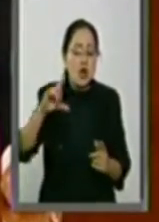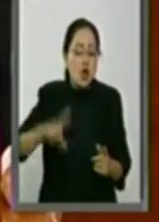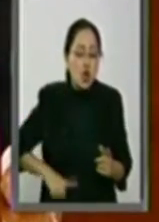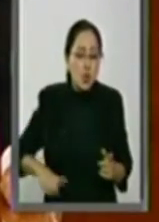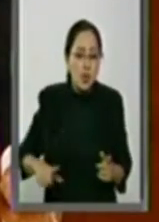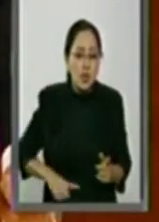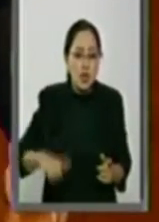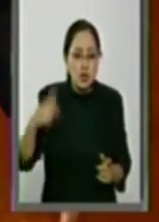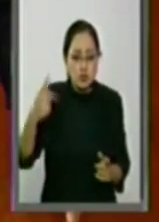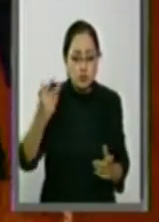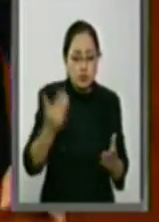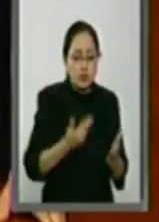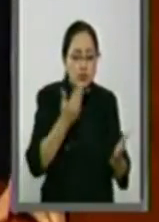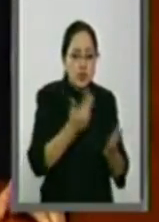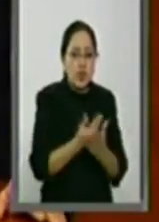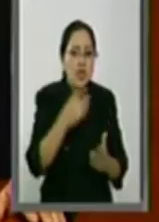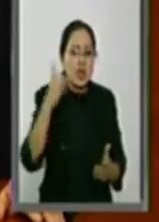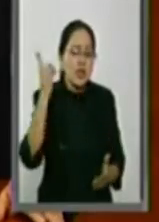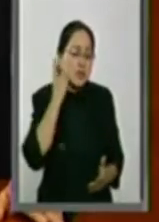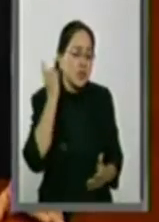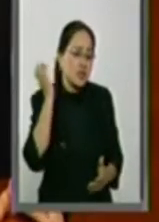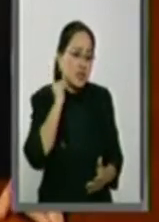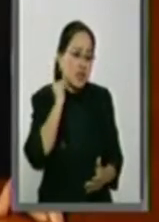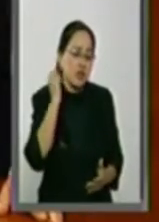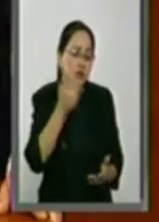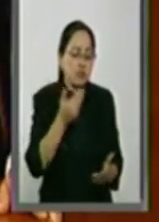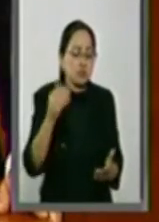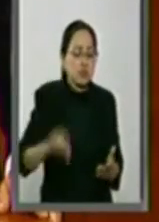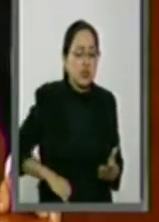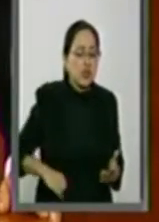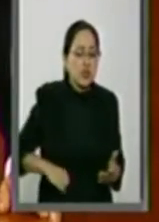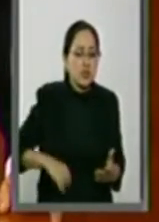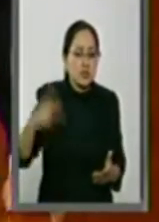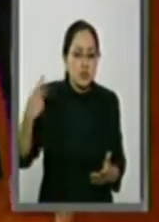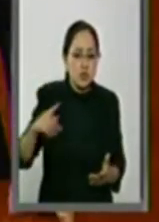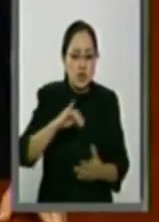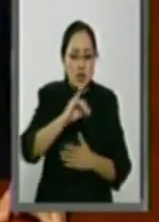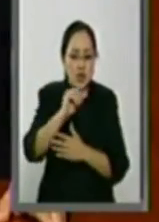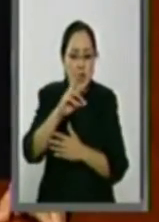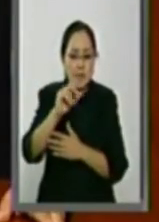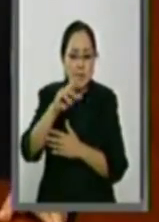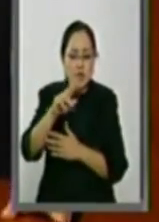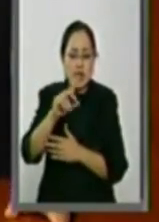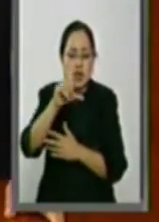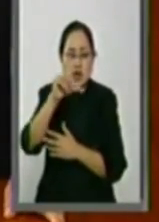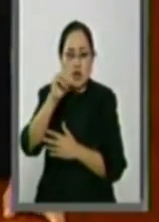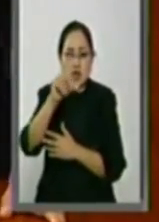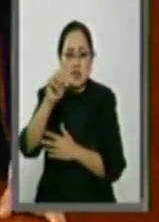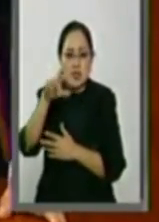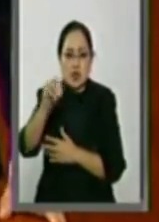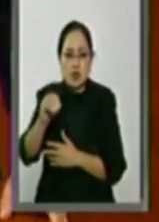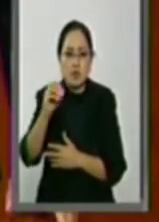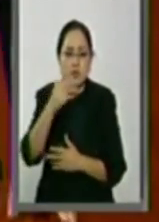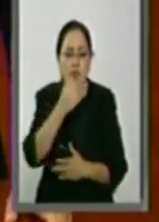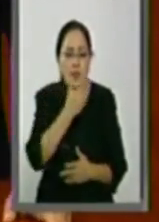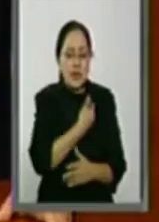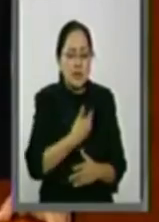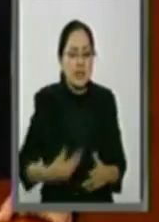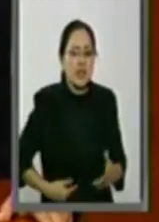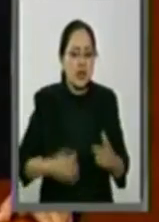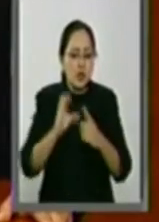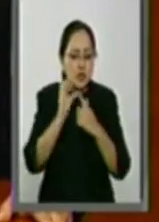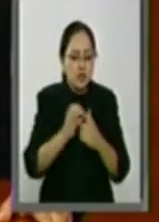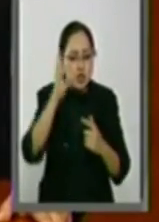petición de diputados y senadores. Javier Lozano, el presidente de la Comisión de